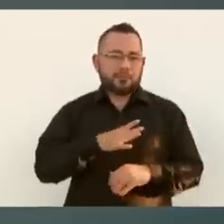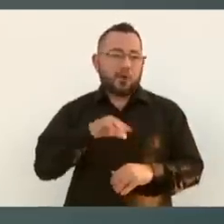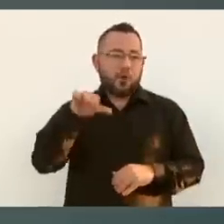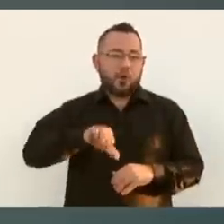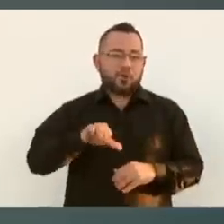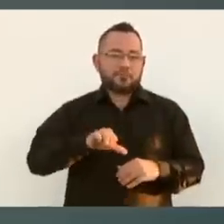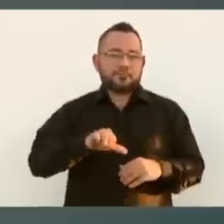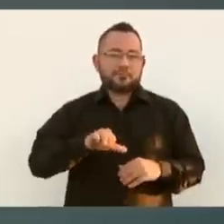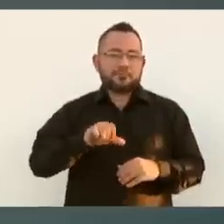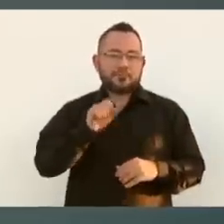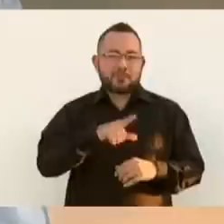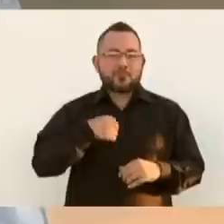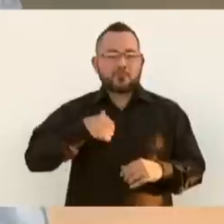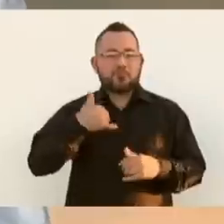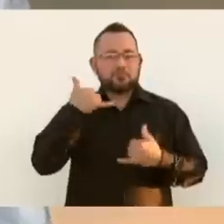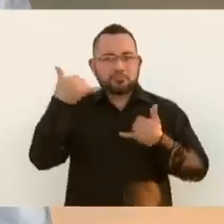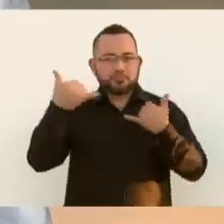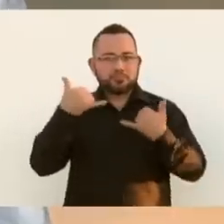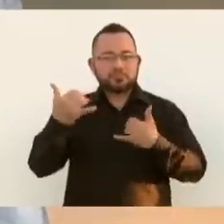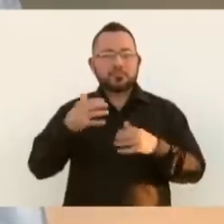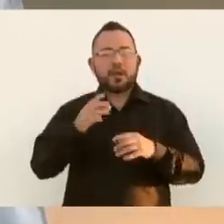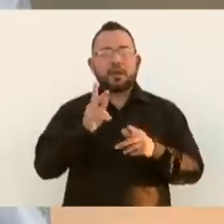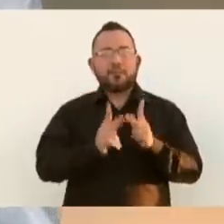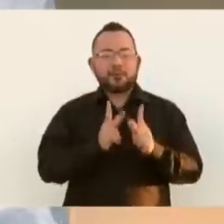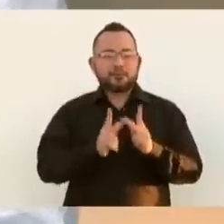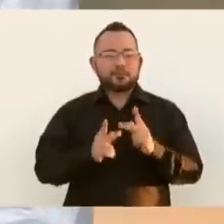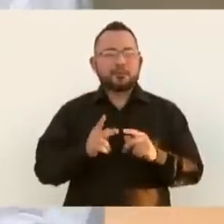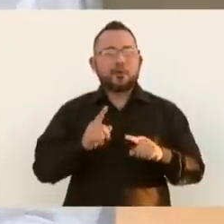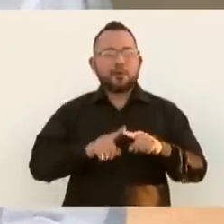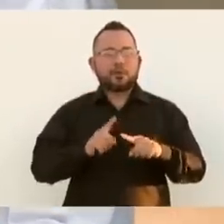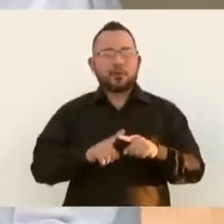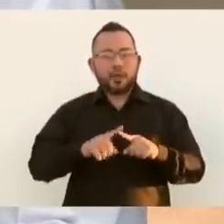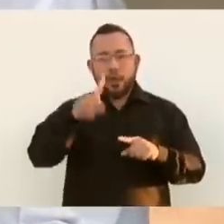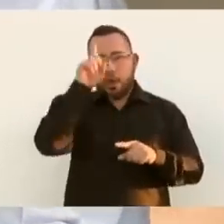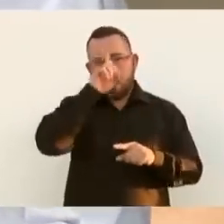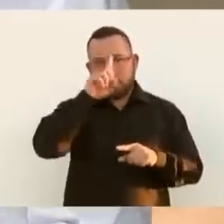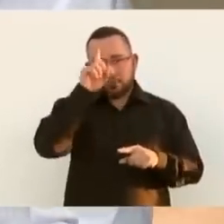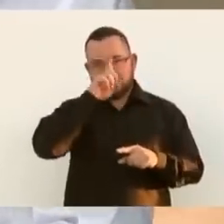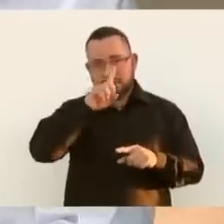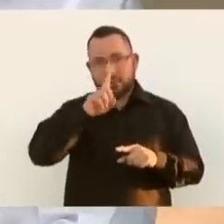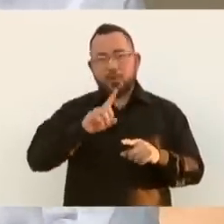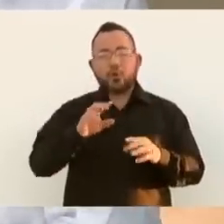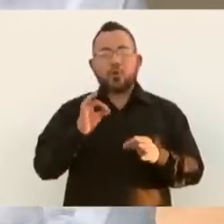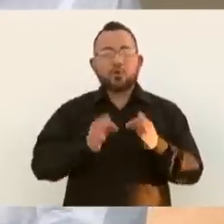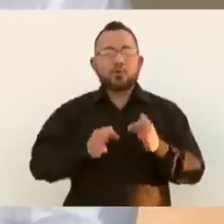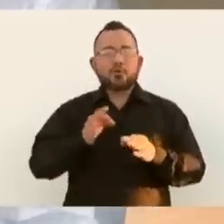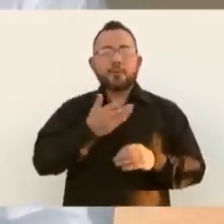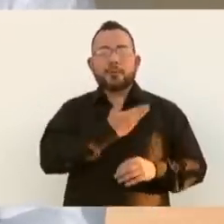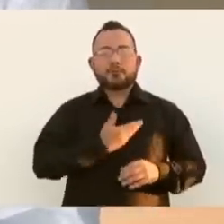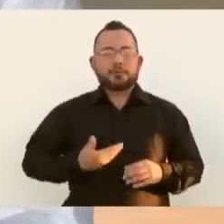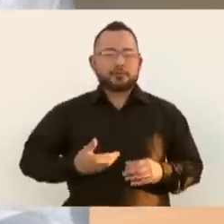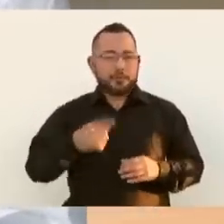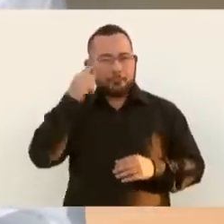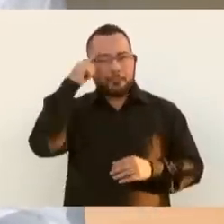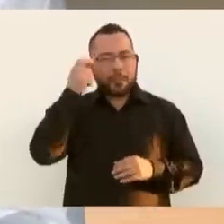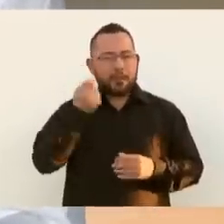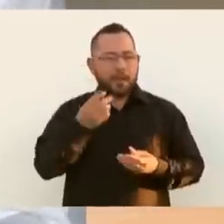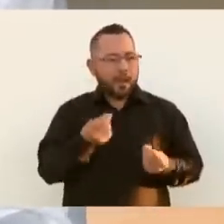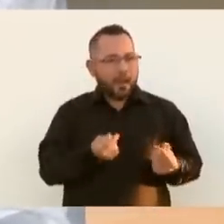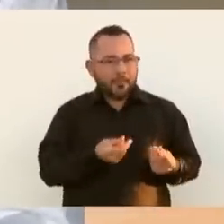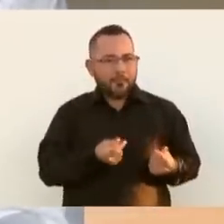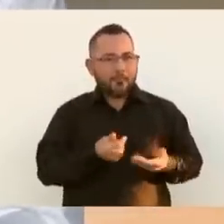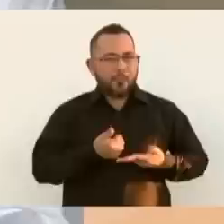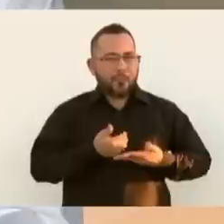ya hablé con el consejero jurídico de Presidencia para que le apuren